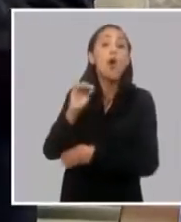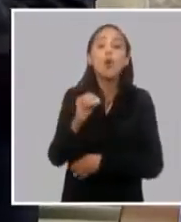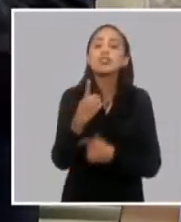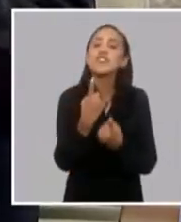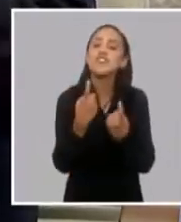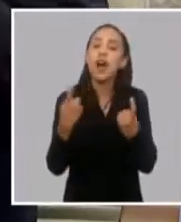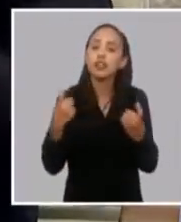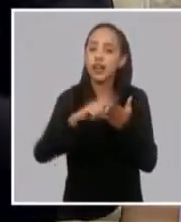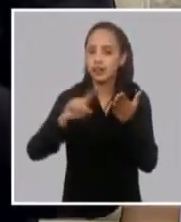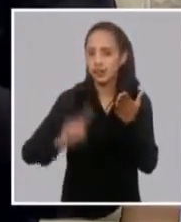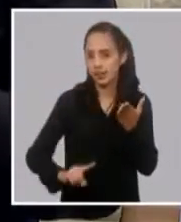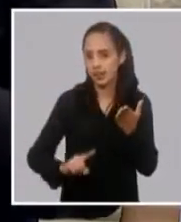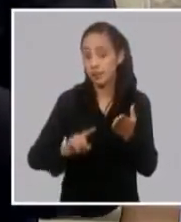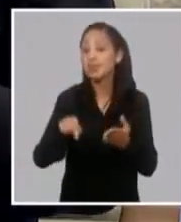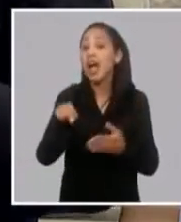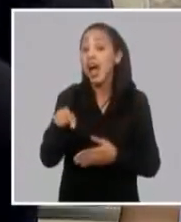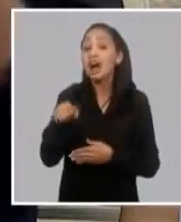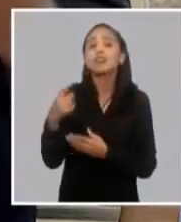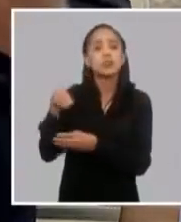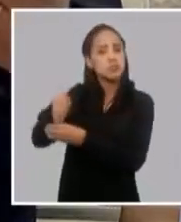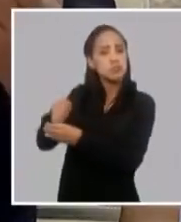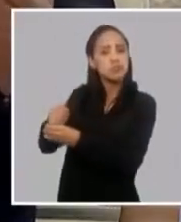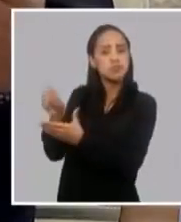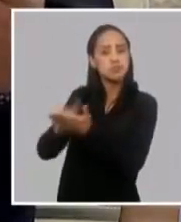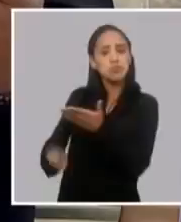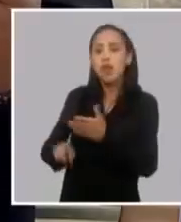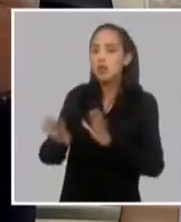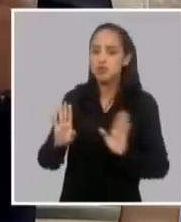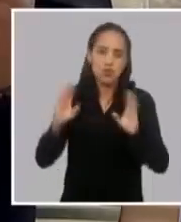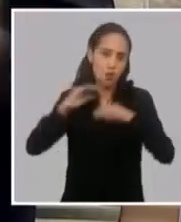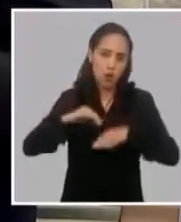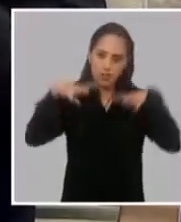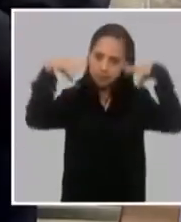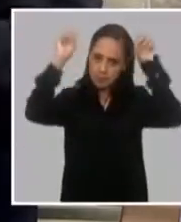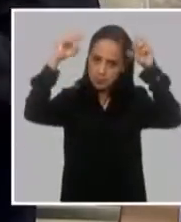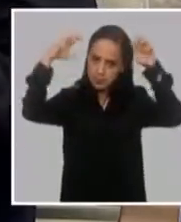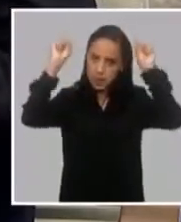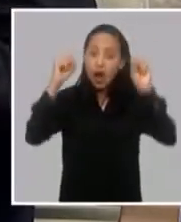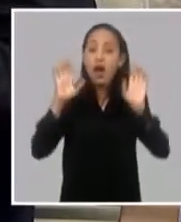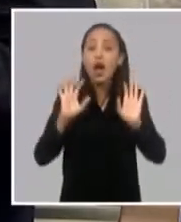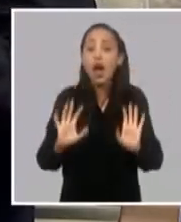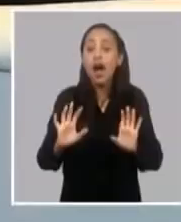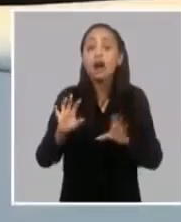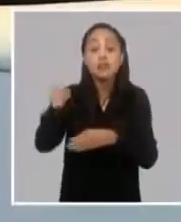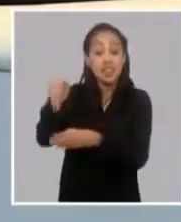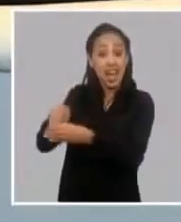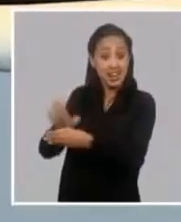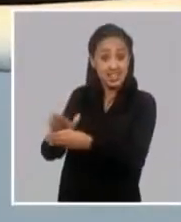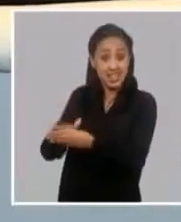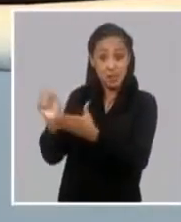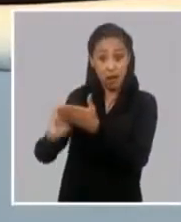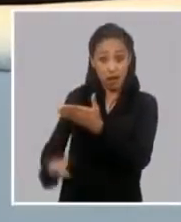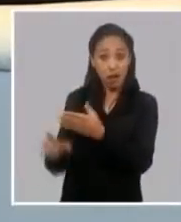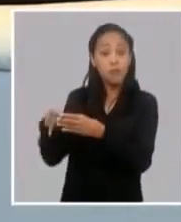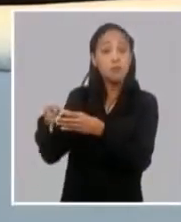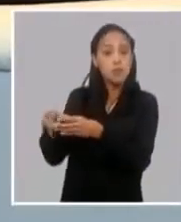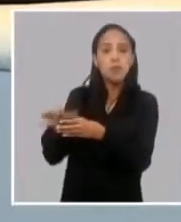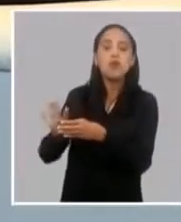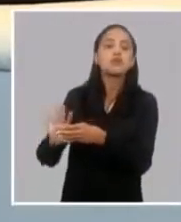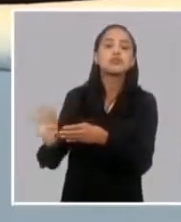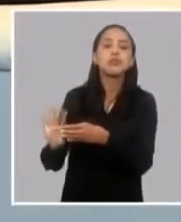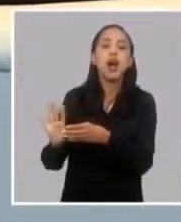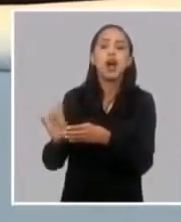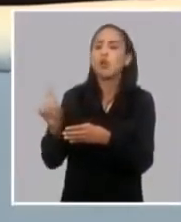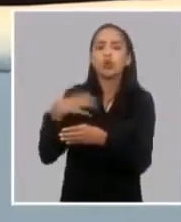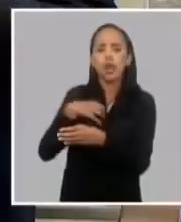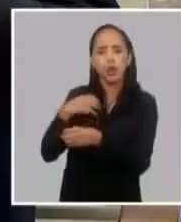déficit. Si nos queda reserva, no debe haber apagón, siempre y cuando esa reserva, es decir, no